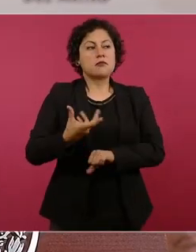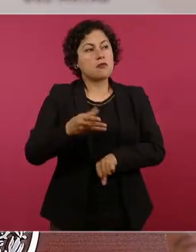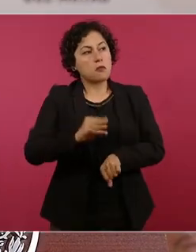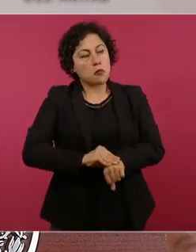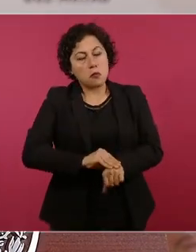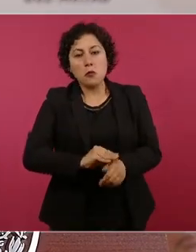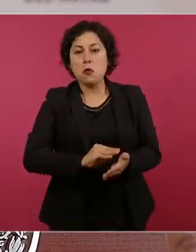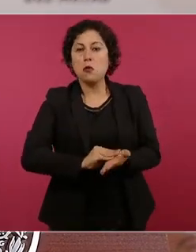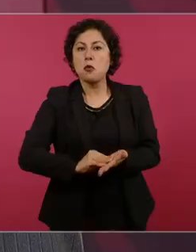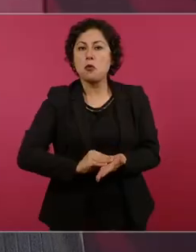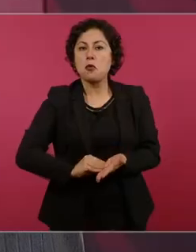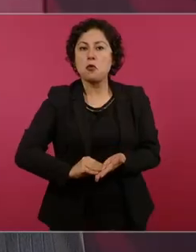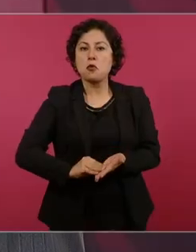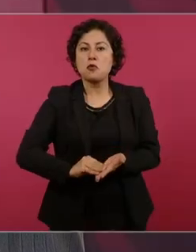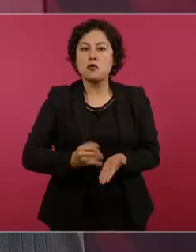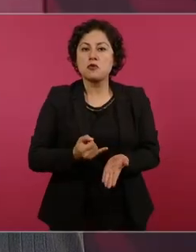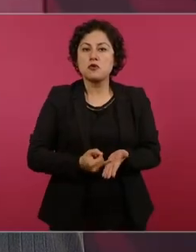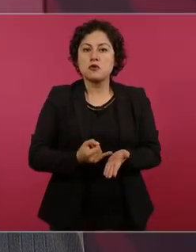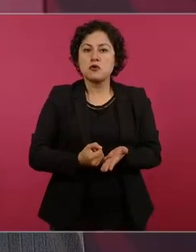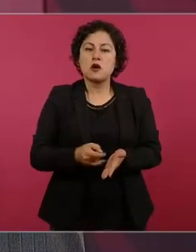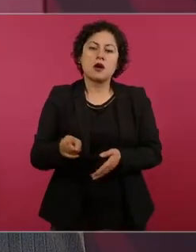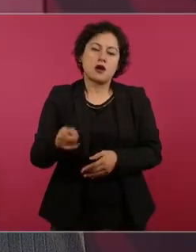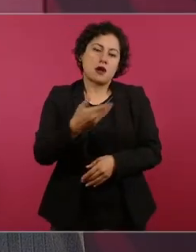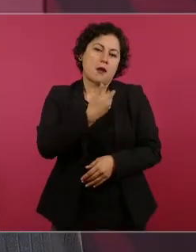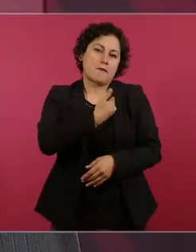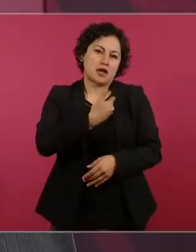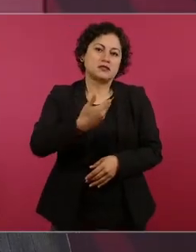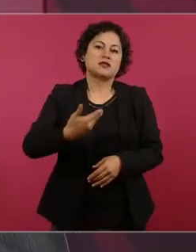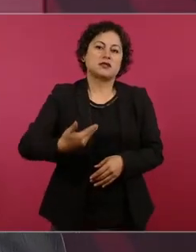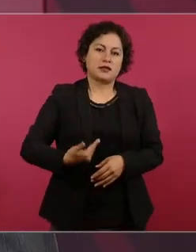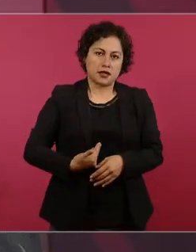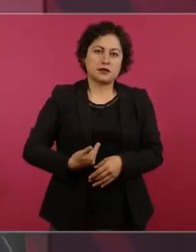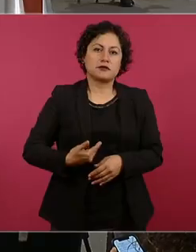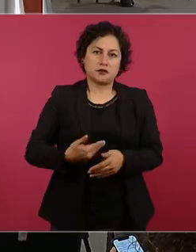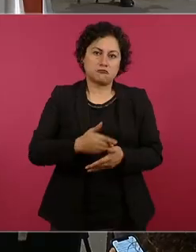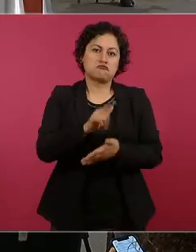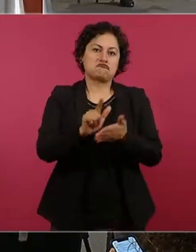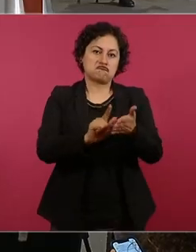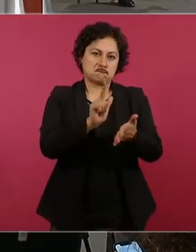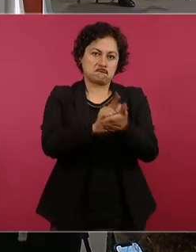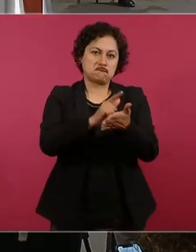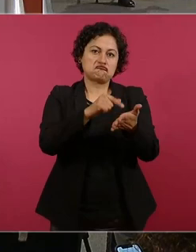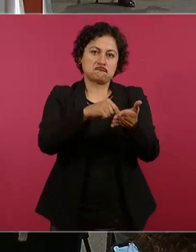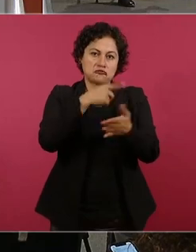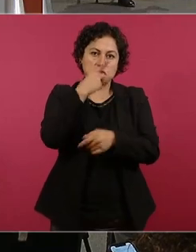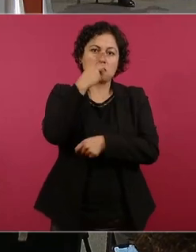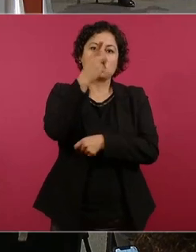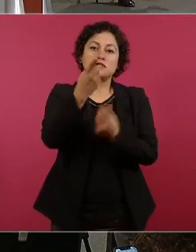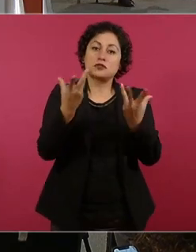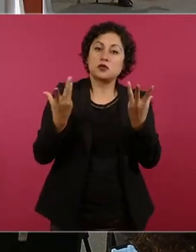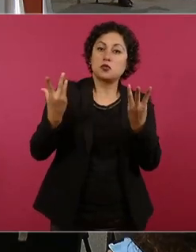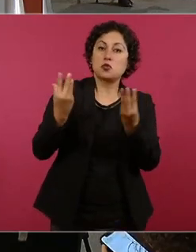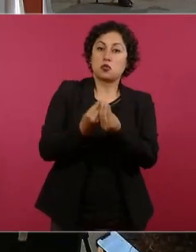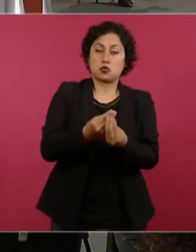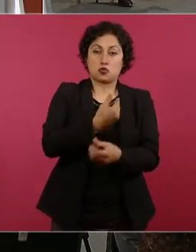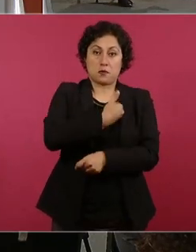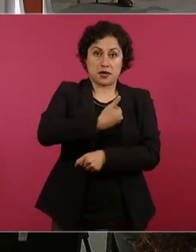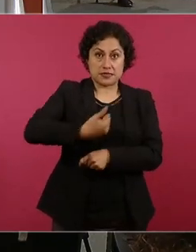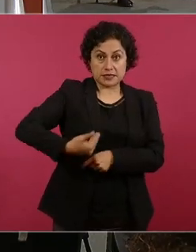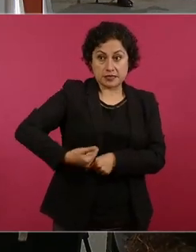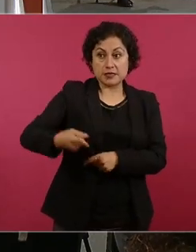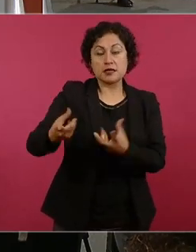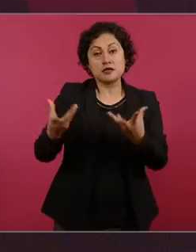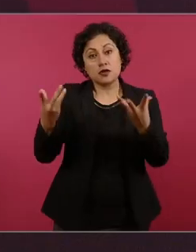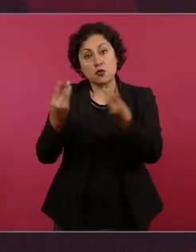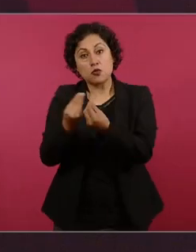para condonar impuestos a través del secretario de asiento entonces había un